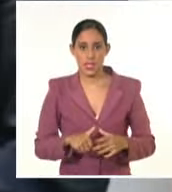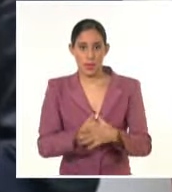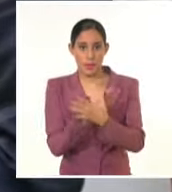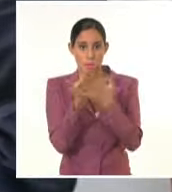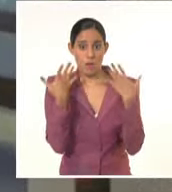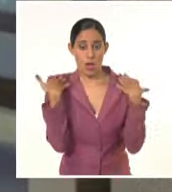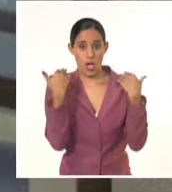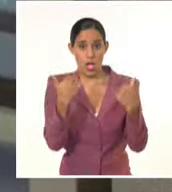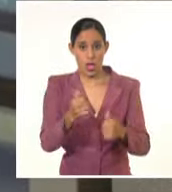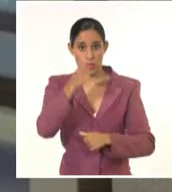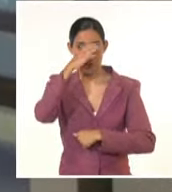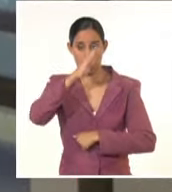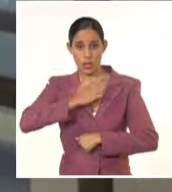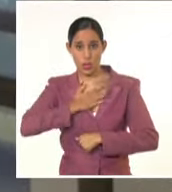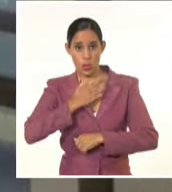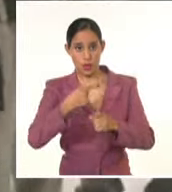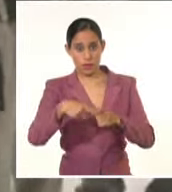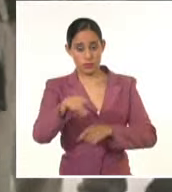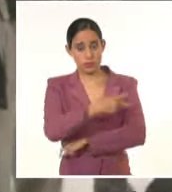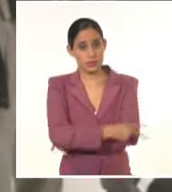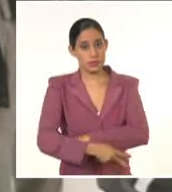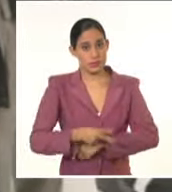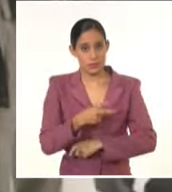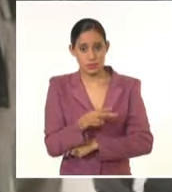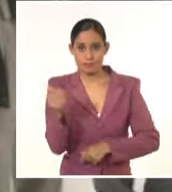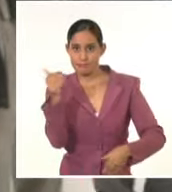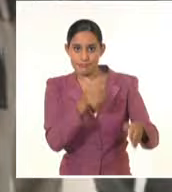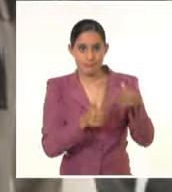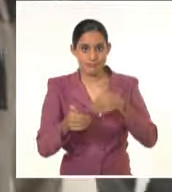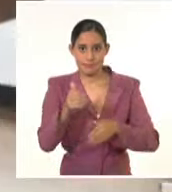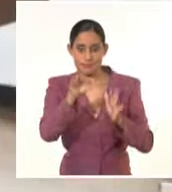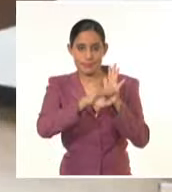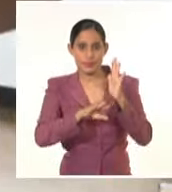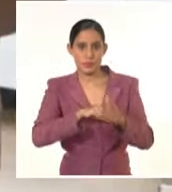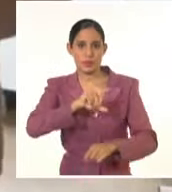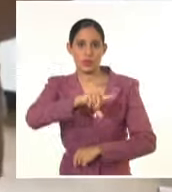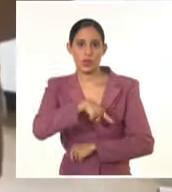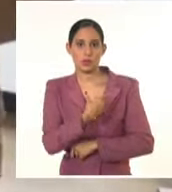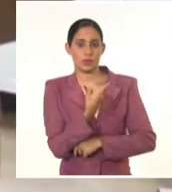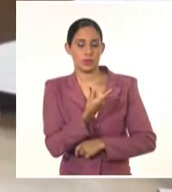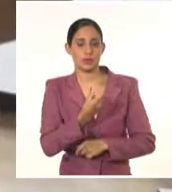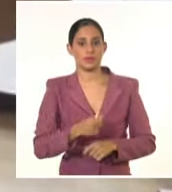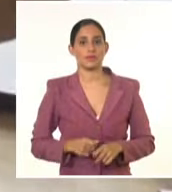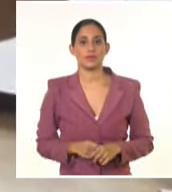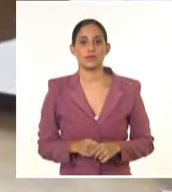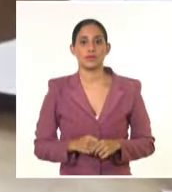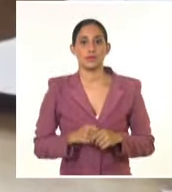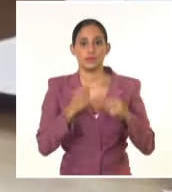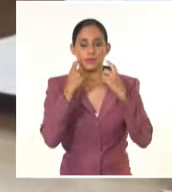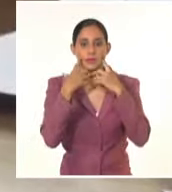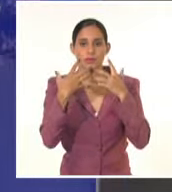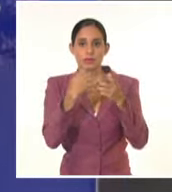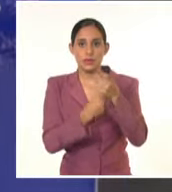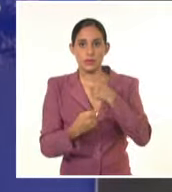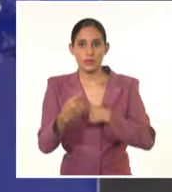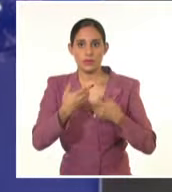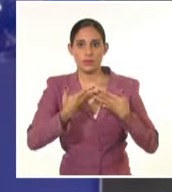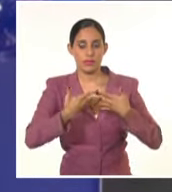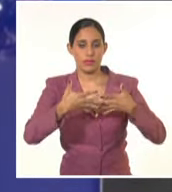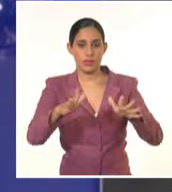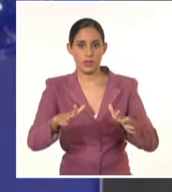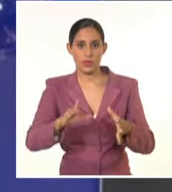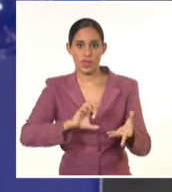Serbia, Leide Rodríguez Hernández, asistió al programa cultural en Esmederevo. Significativa fue la apertura de una muestra